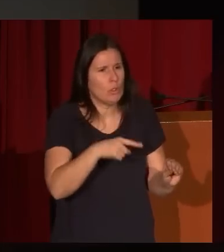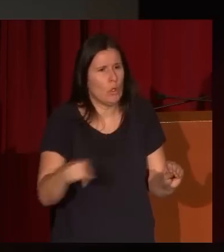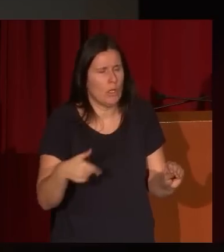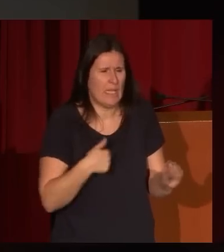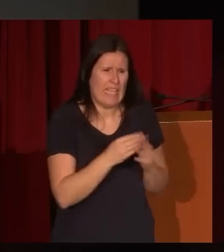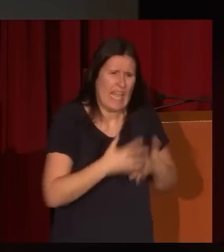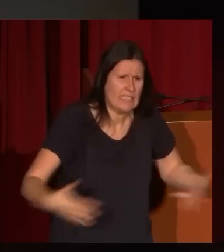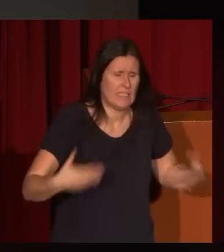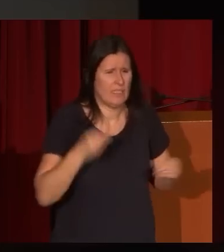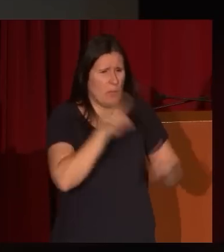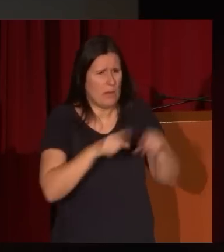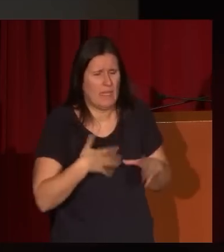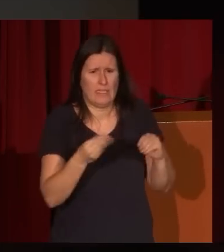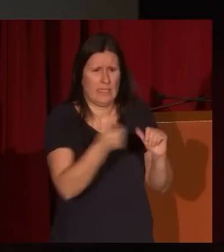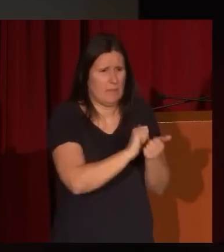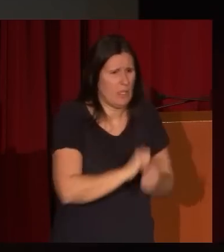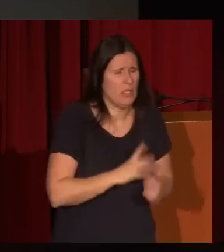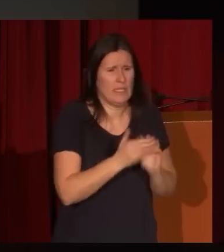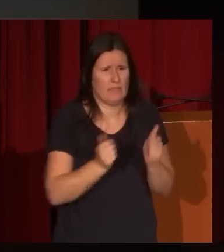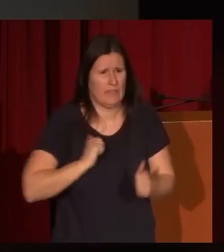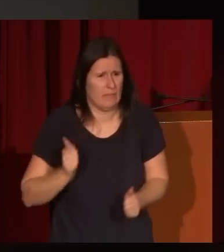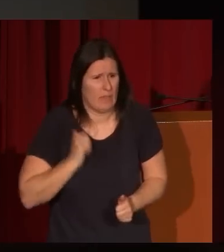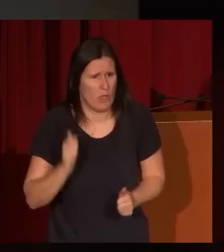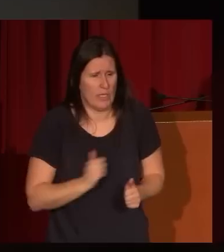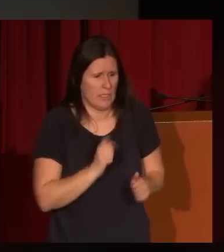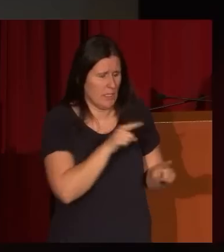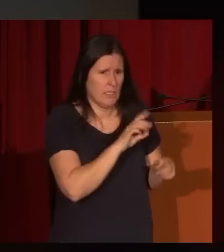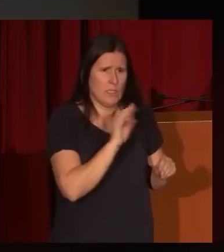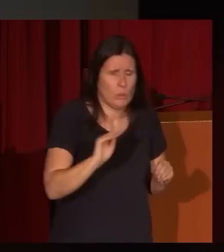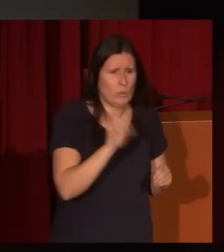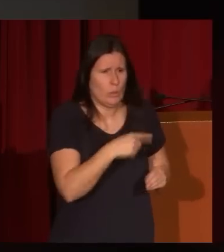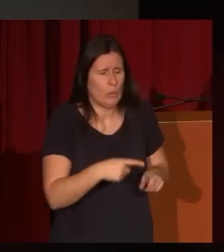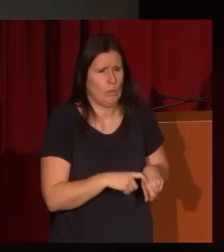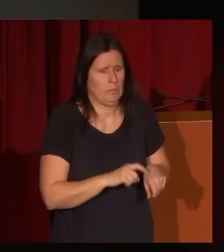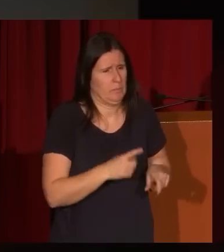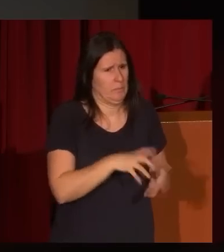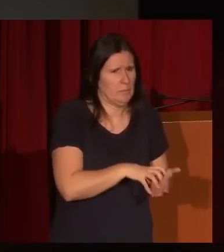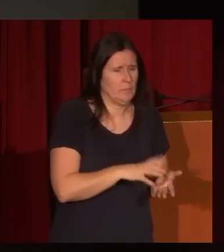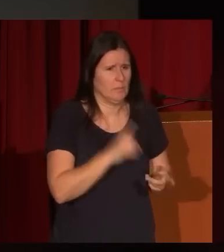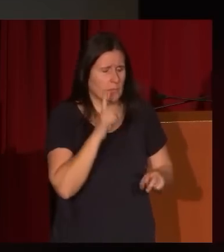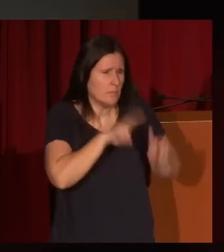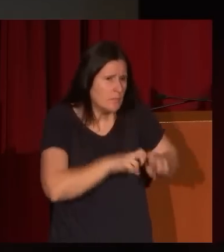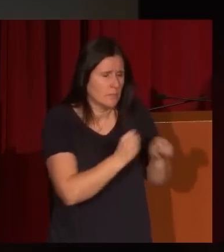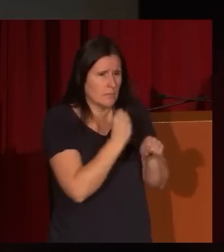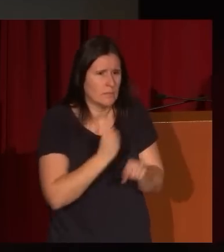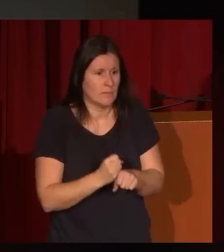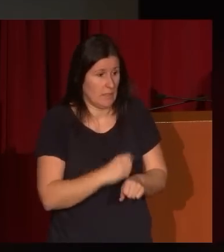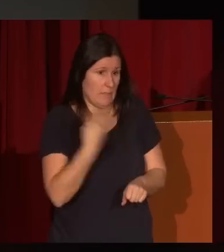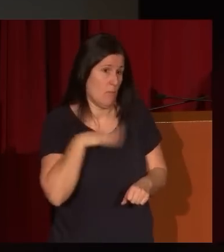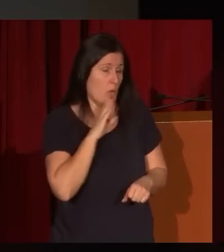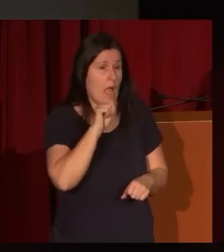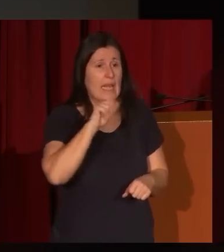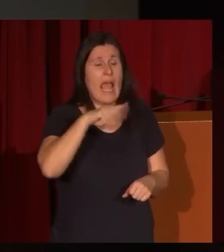problemática, hay tantas imitaciones, tantas falsificaciones que lo que hace Arnaiz, que además es una persona que estaba,